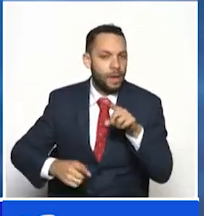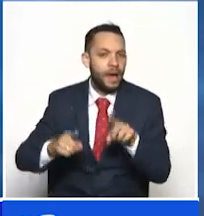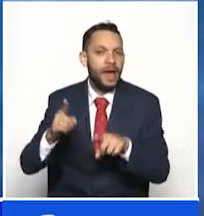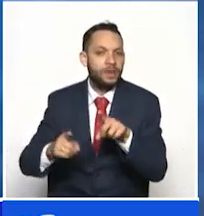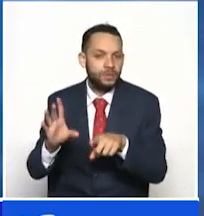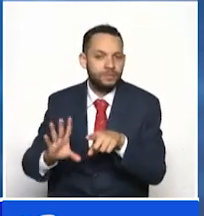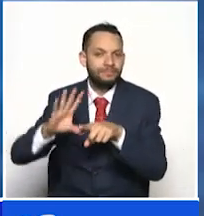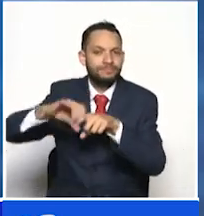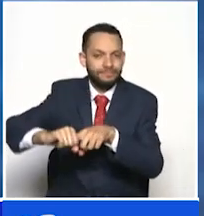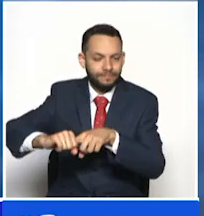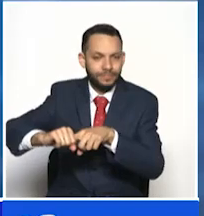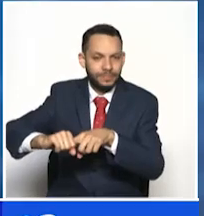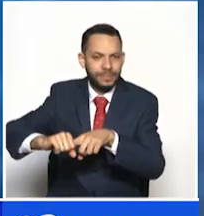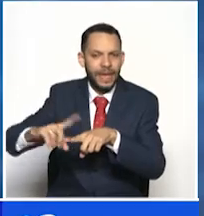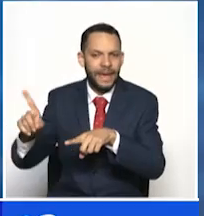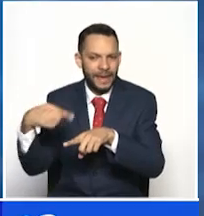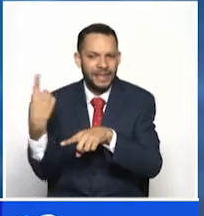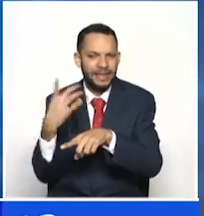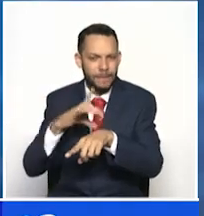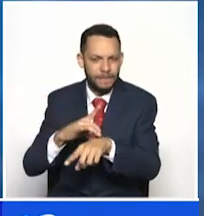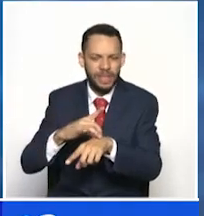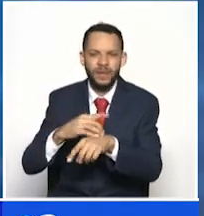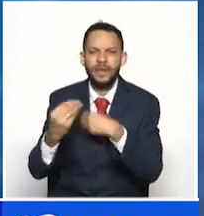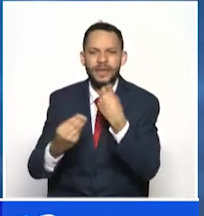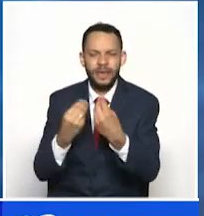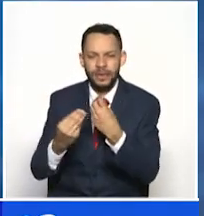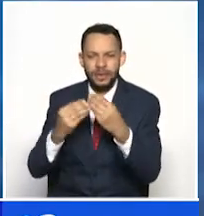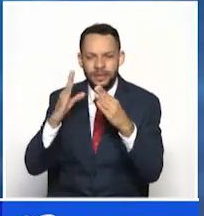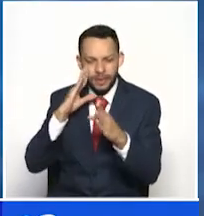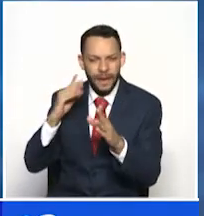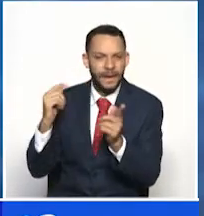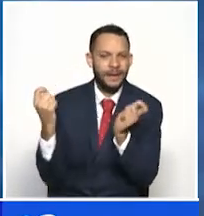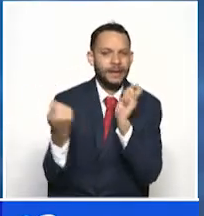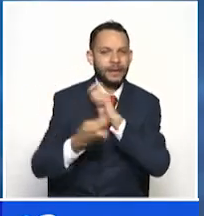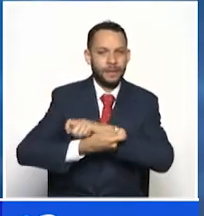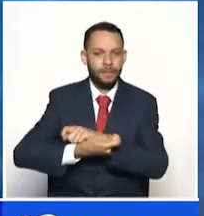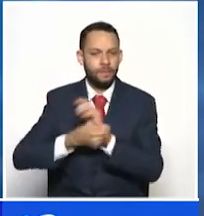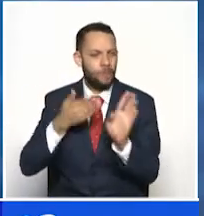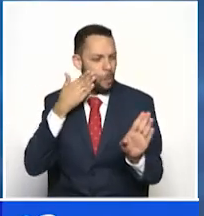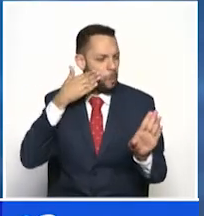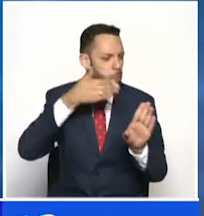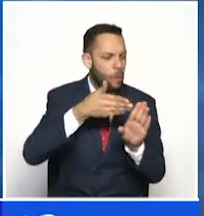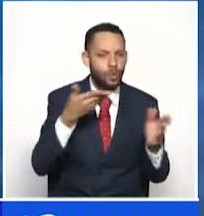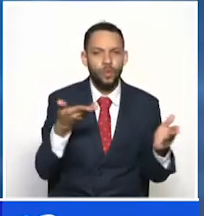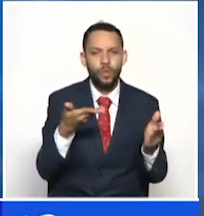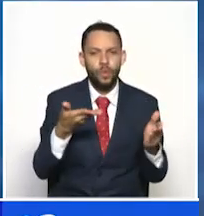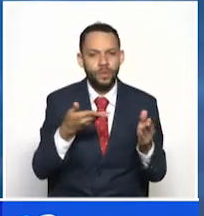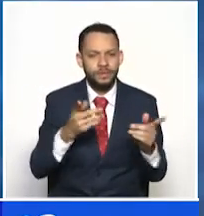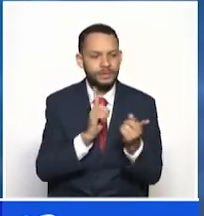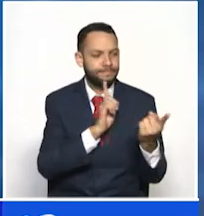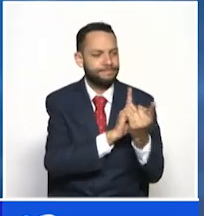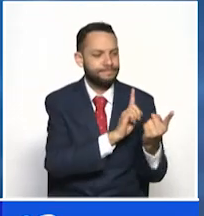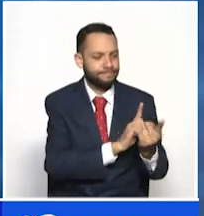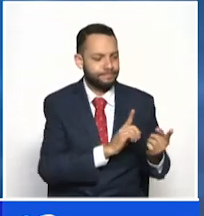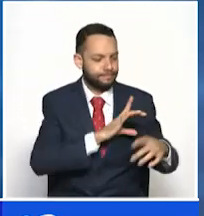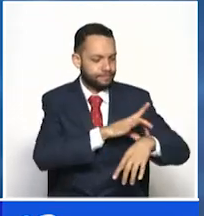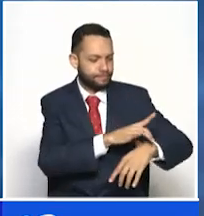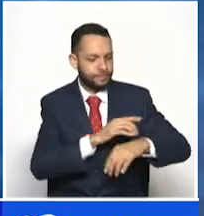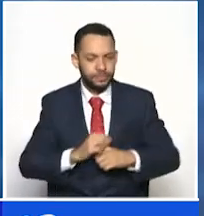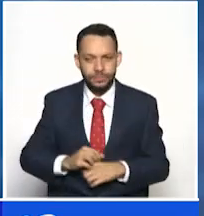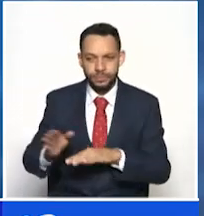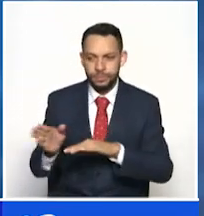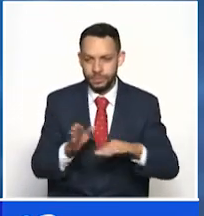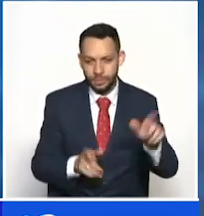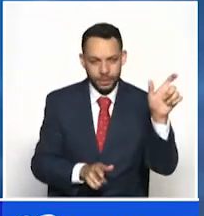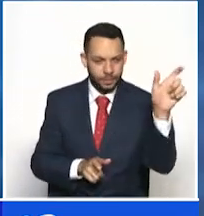a priorizar otros. ¿Estos pacientes a dónde van a ser direccionados por parte de las autoridades? Bueno, estos pacientes